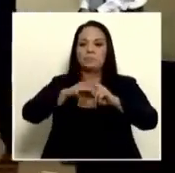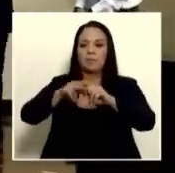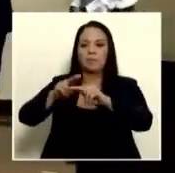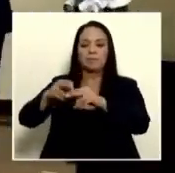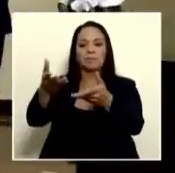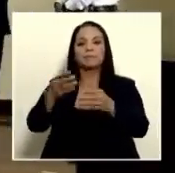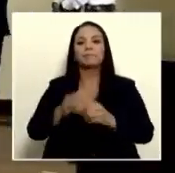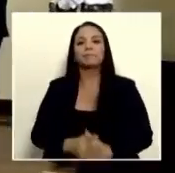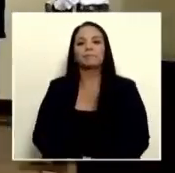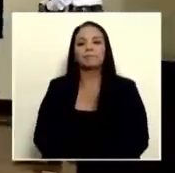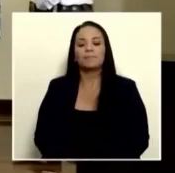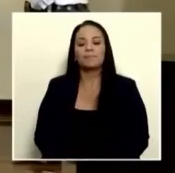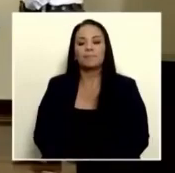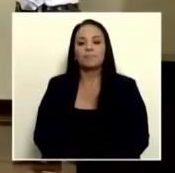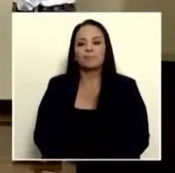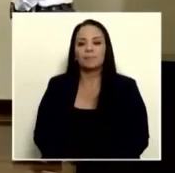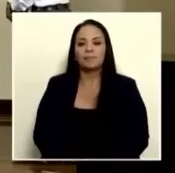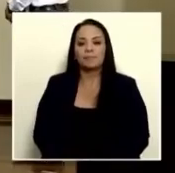auditorio